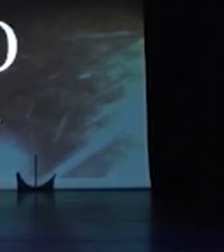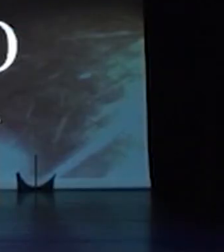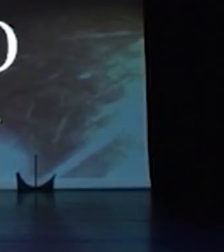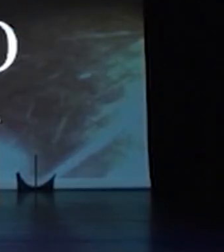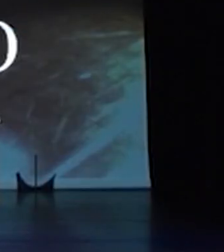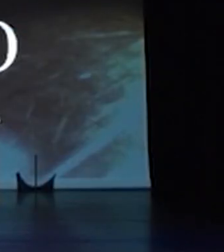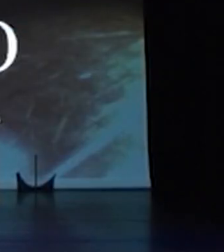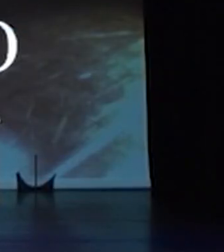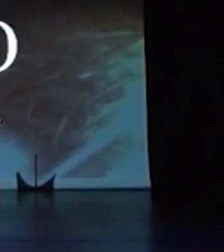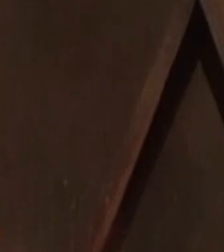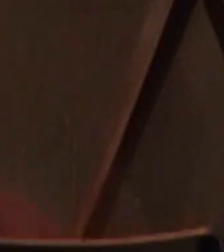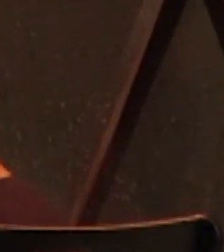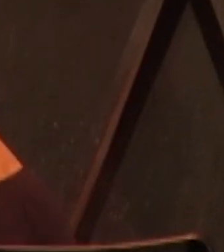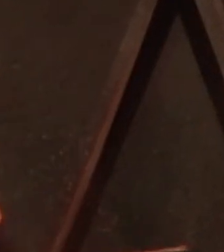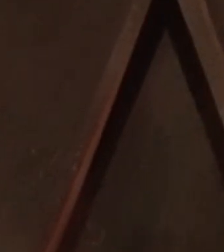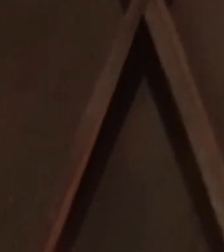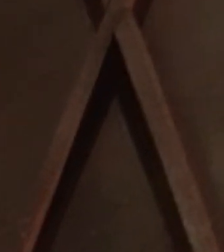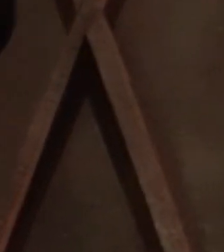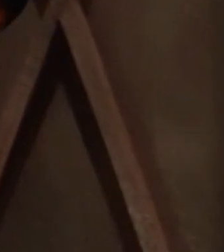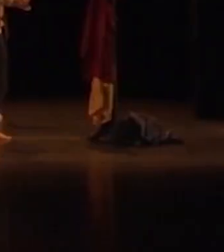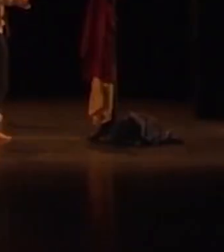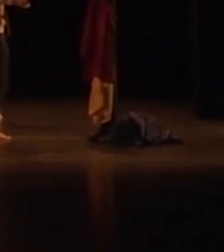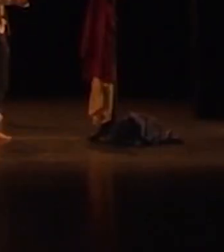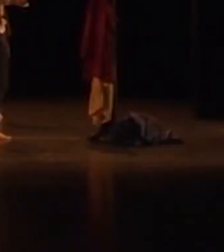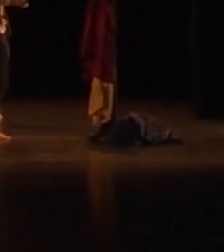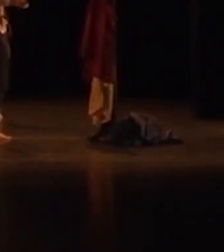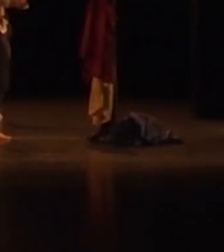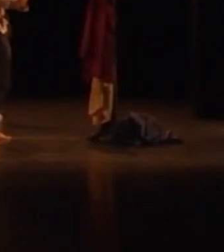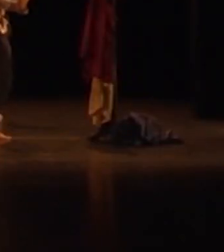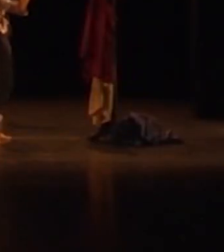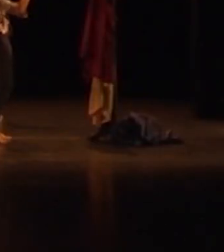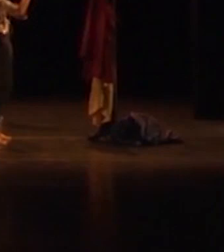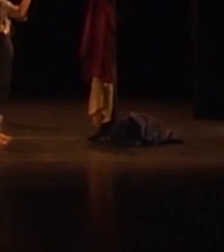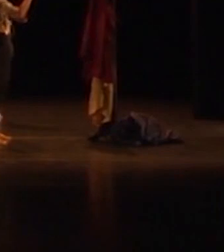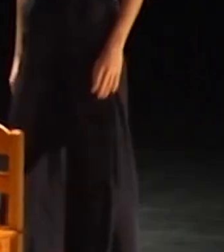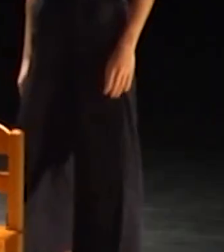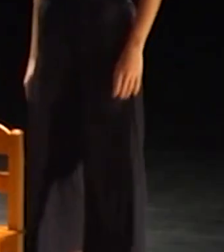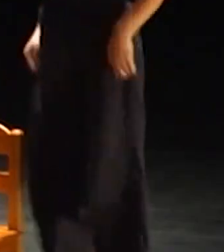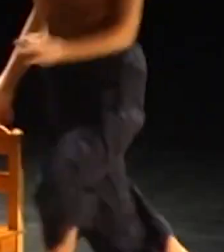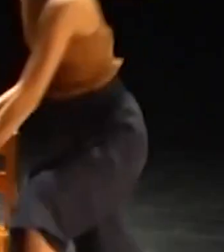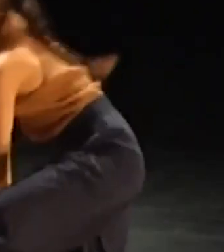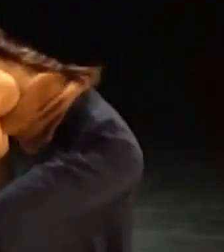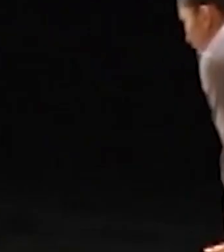Graciela Moreno en su primera parte a las 2 y 30 de la tarde ¡Aplausos! ¿Aplausos!